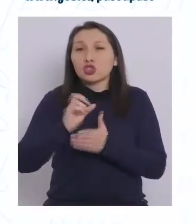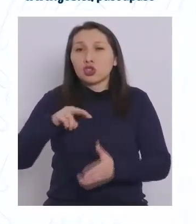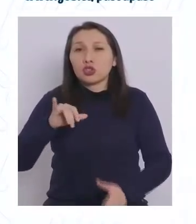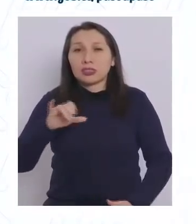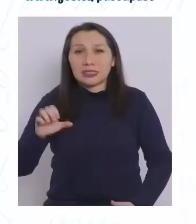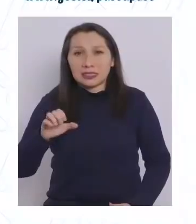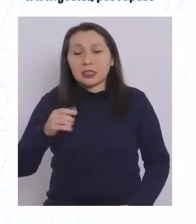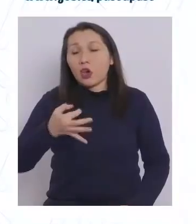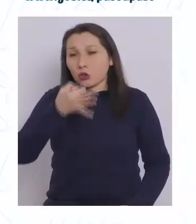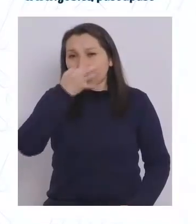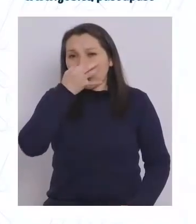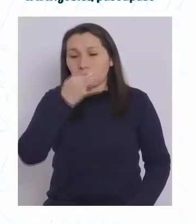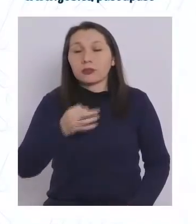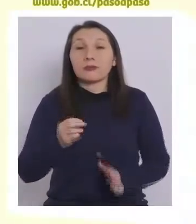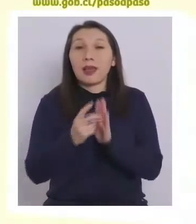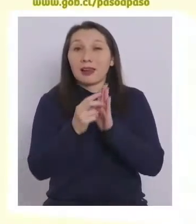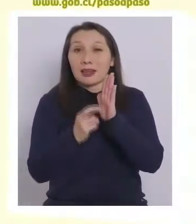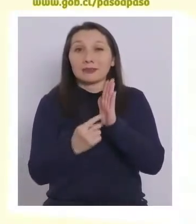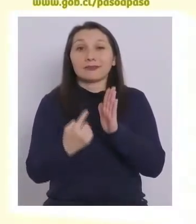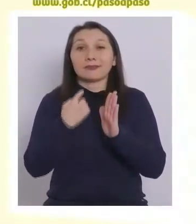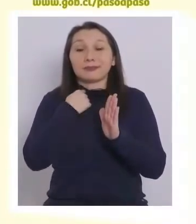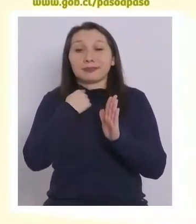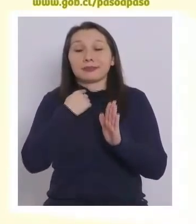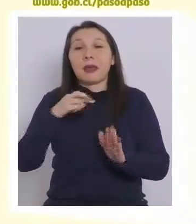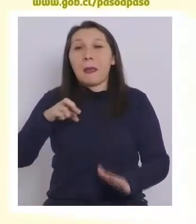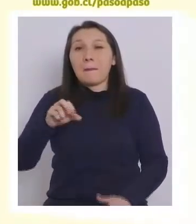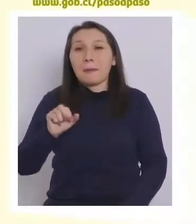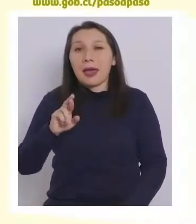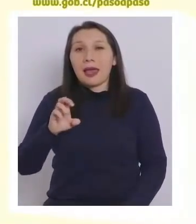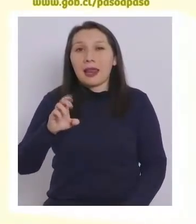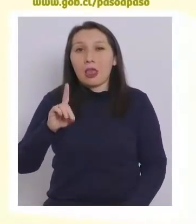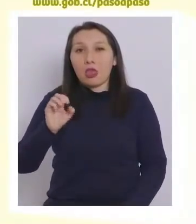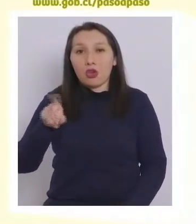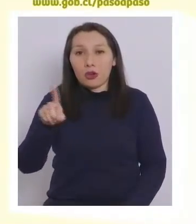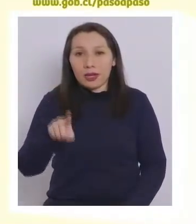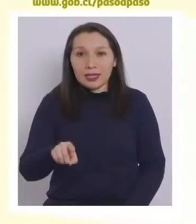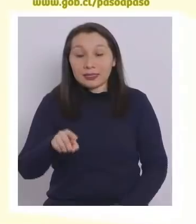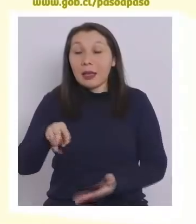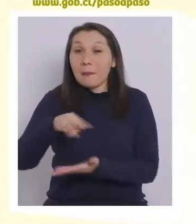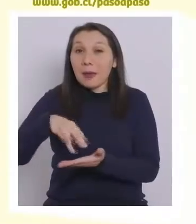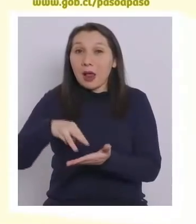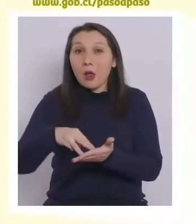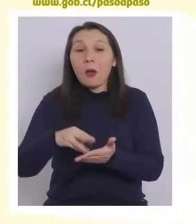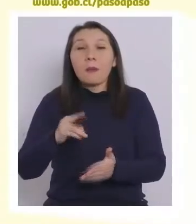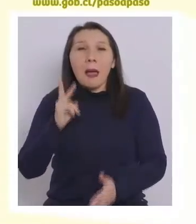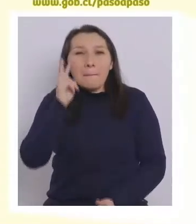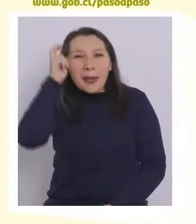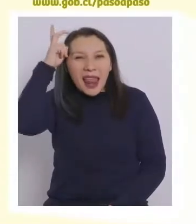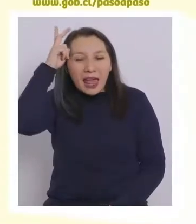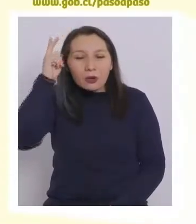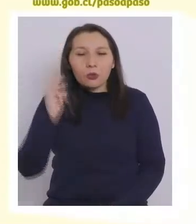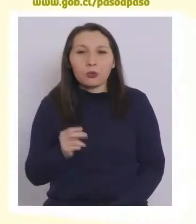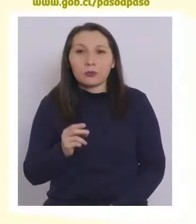en la región de O'Higgins, Paredones. En la región de Maule, Pelarco. En la región de Araucanía,